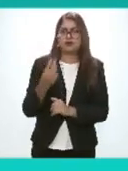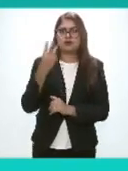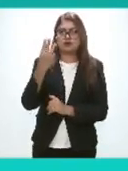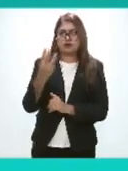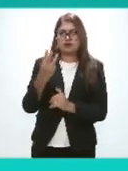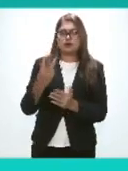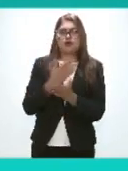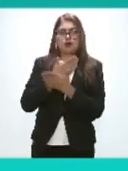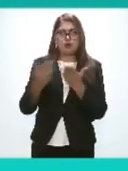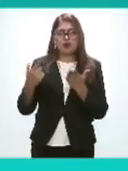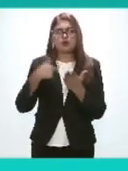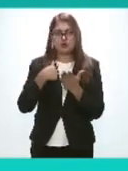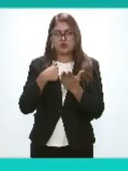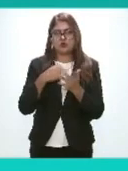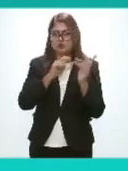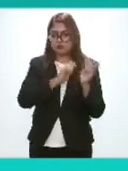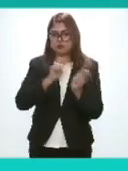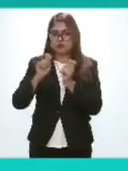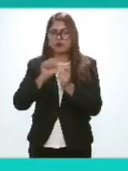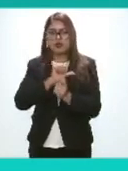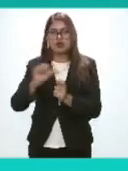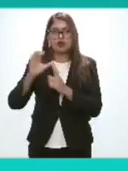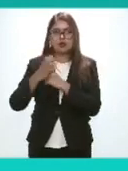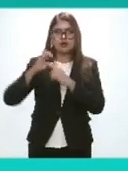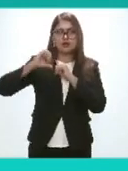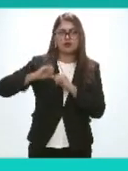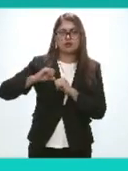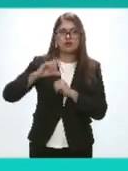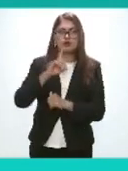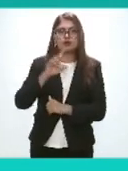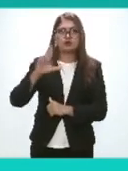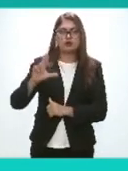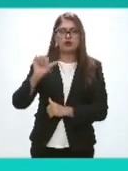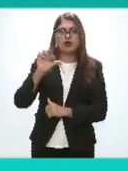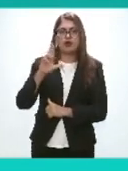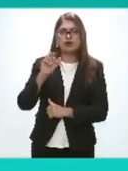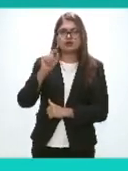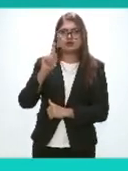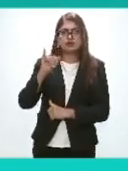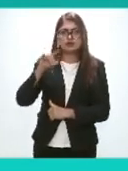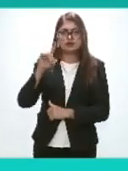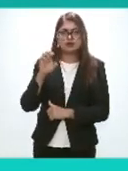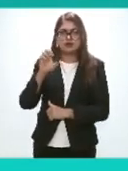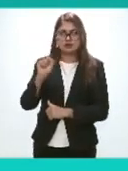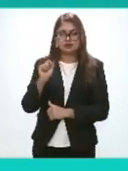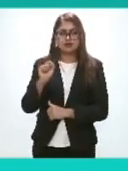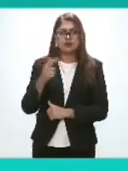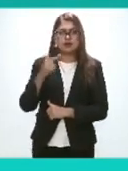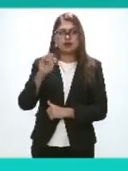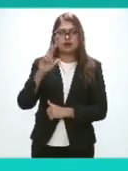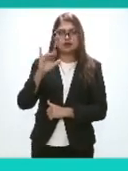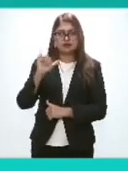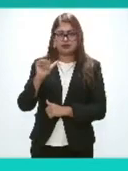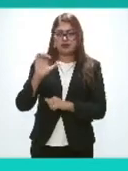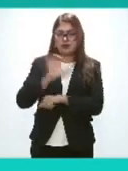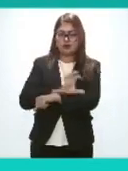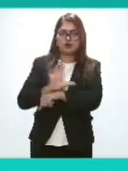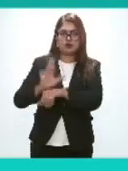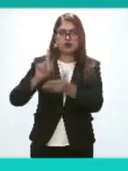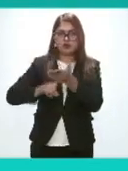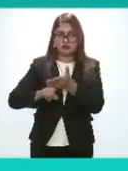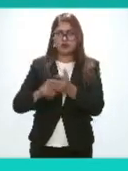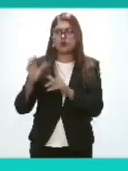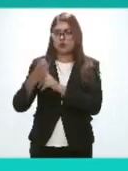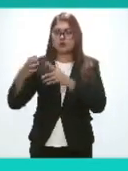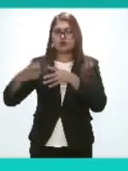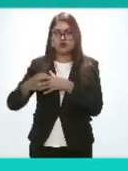procederé a dar uso de la voz al comisionado doctor Alítez Rodríguez Guerrero García coordinador de esta comisión de protección de